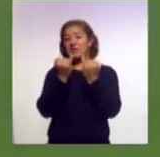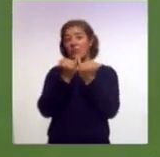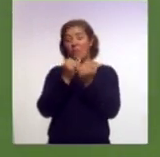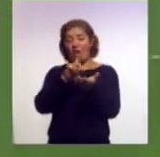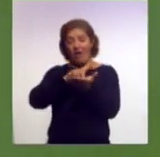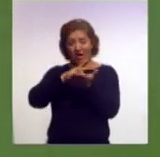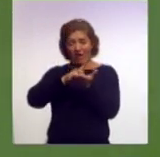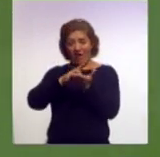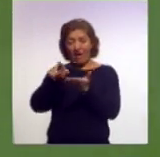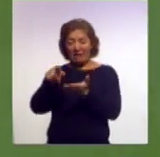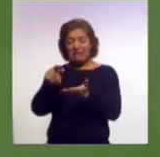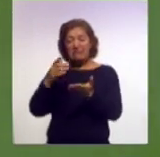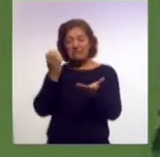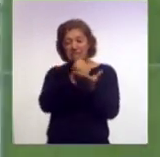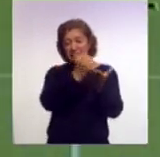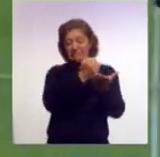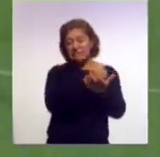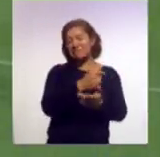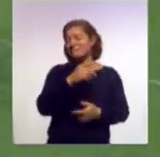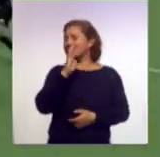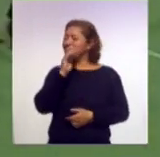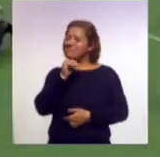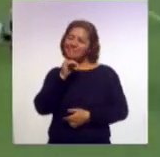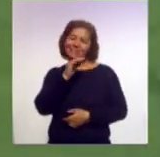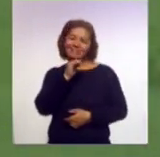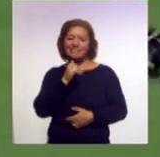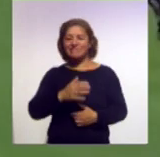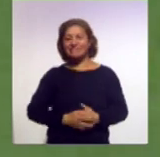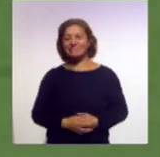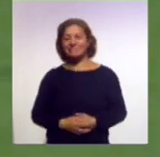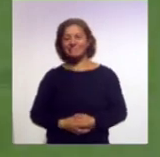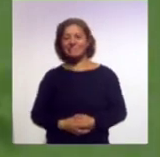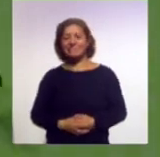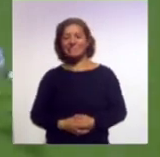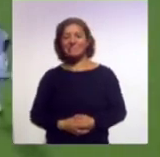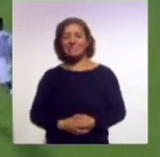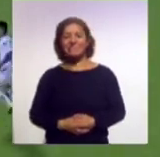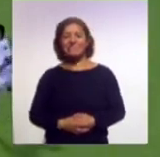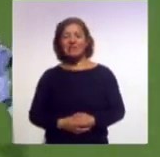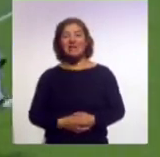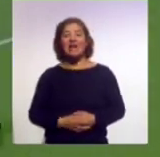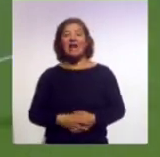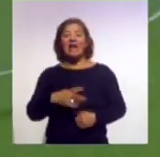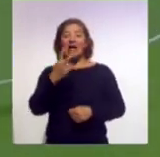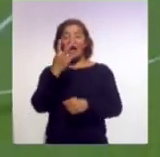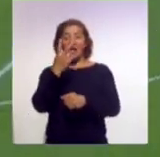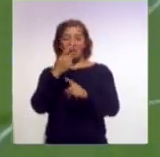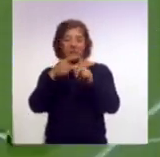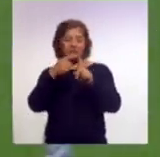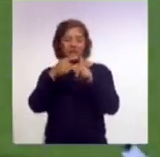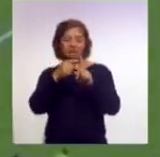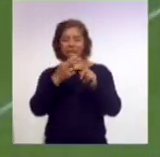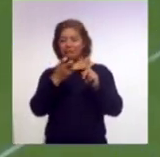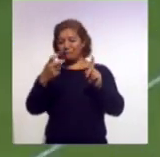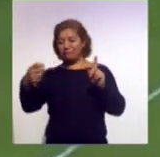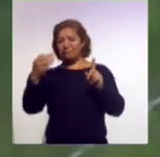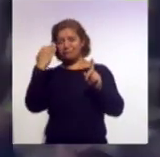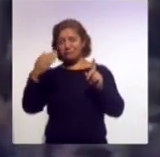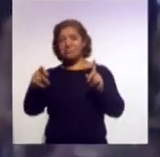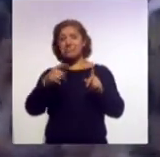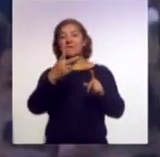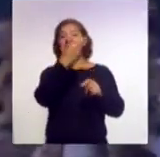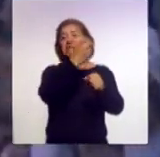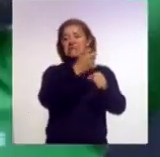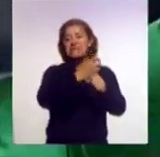universitarios pero no pudieron. Ahí vemos también parte de las jugadas que hubo en el segundo tiempo. Sobre todo esta descolgada en donde viene el segundo